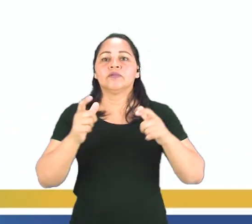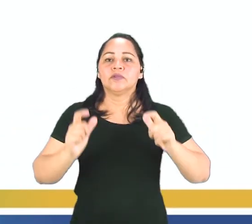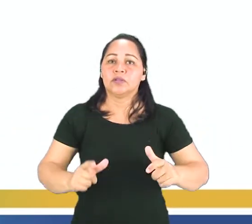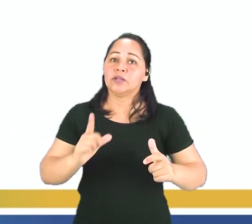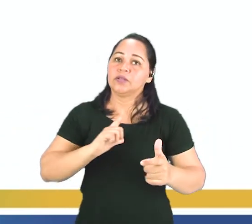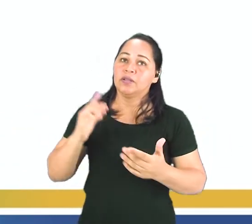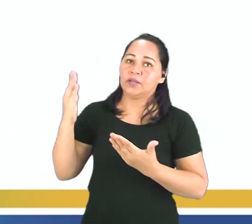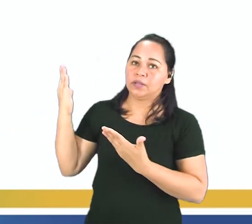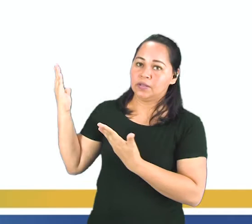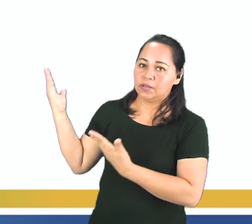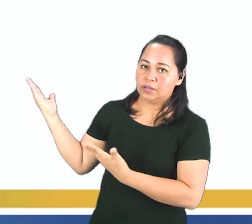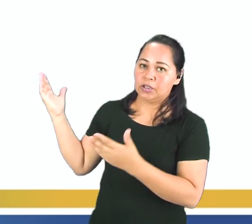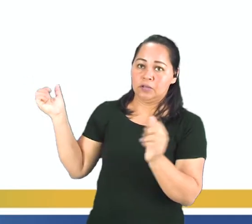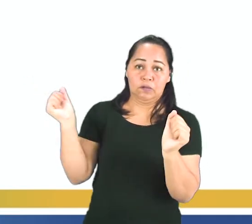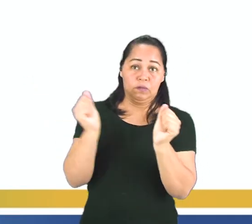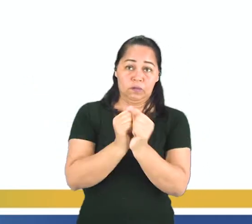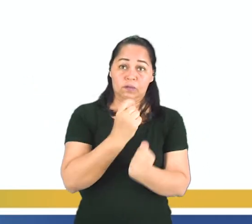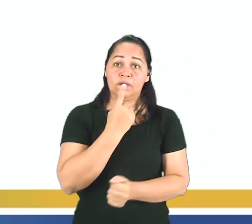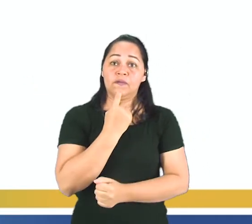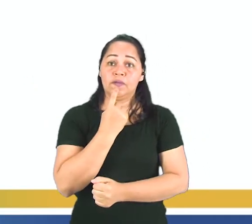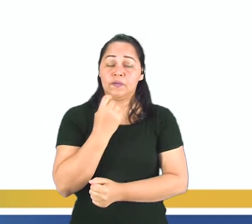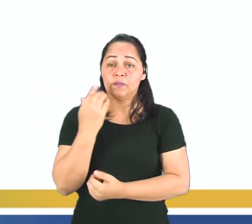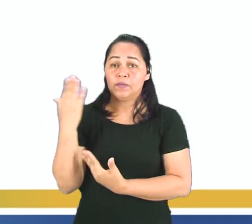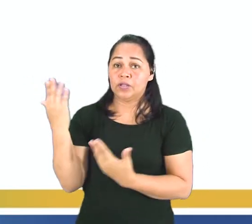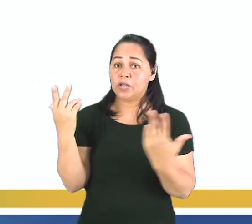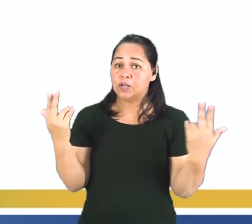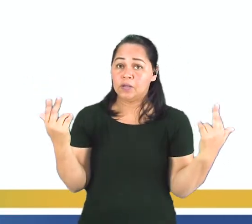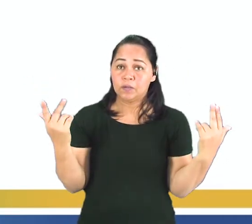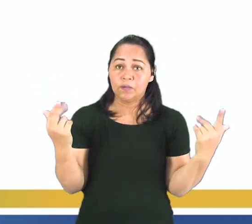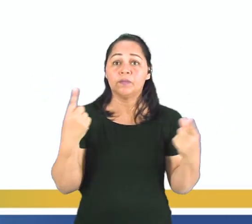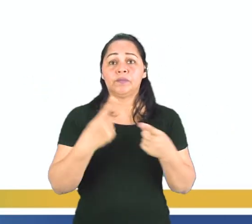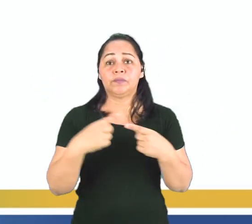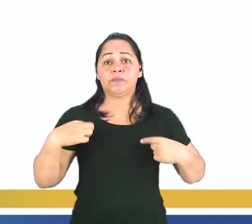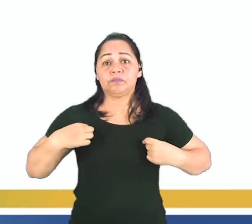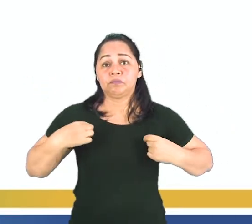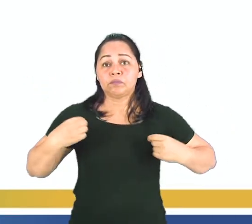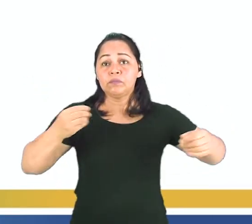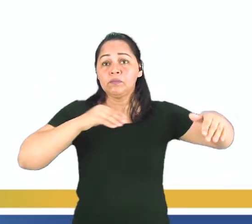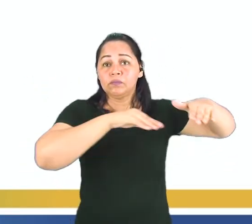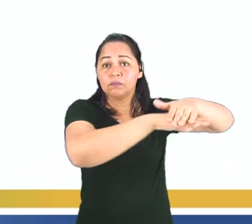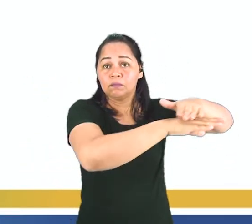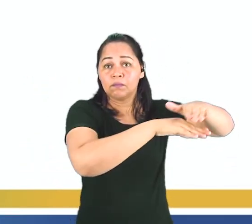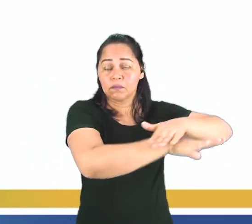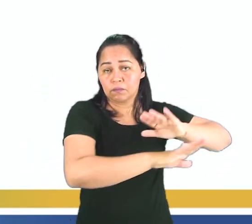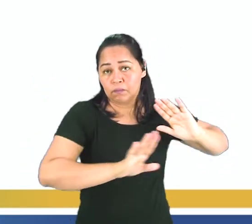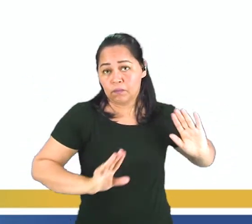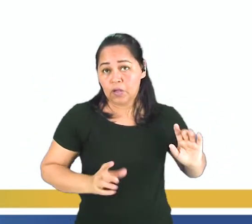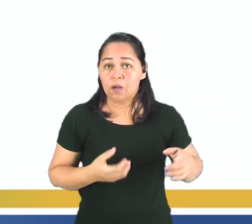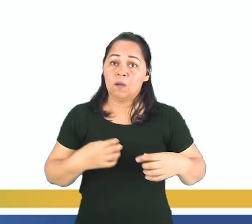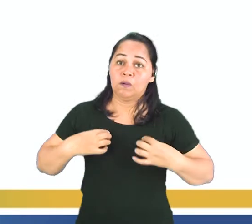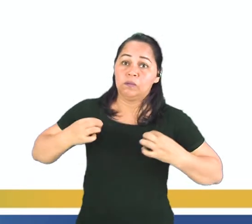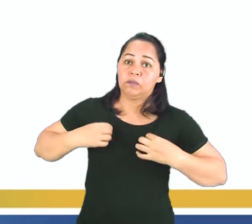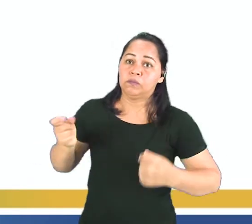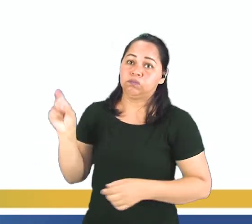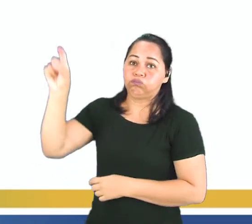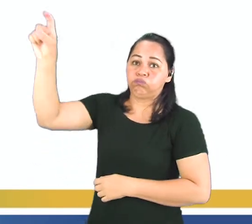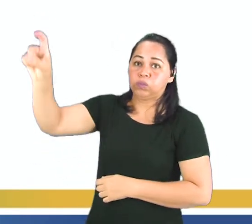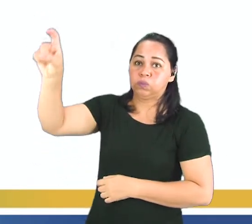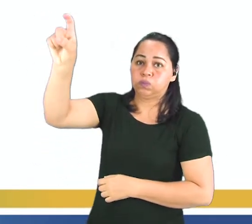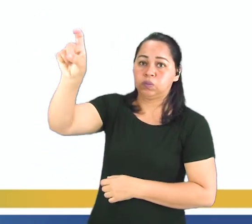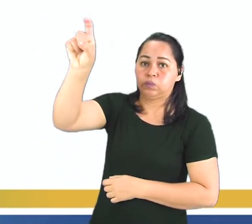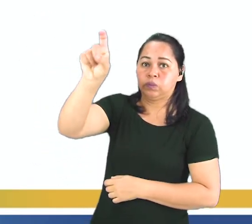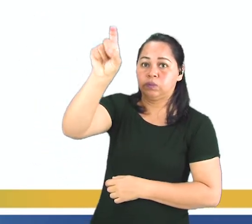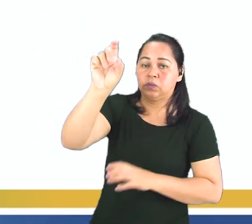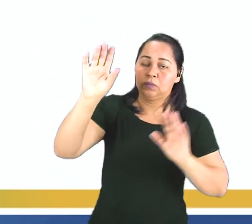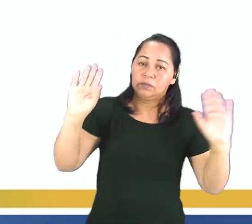también se va a llamar de guarda-roupa porque sirve para guardar la ropa. Entonces, vean y observen. No está